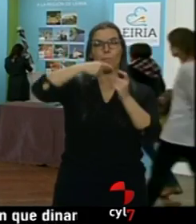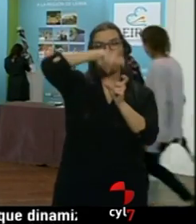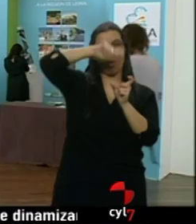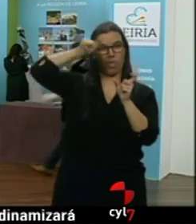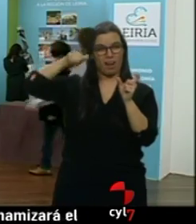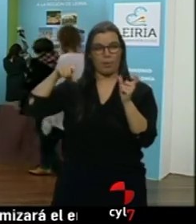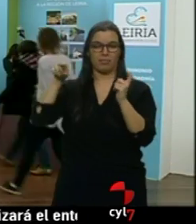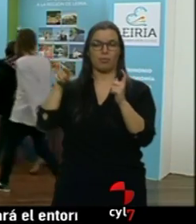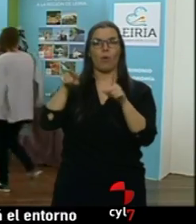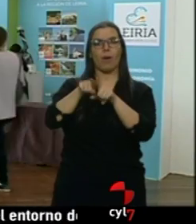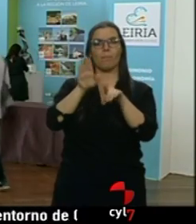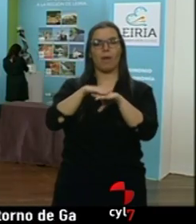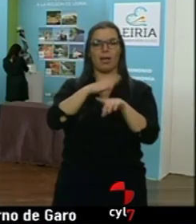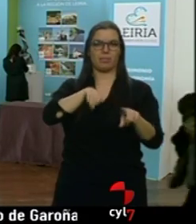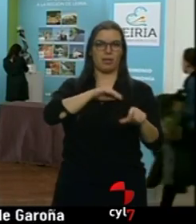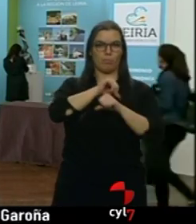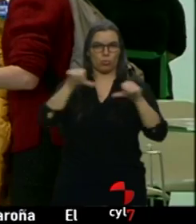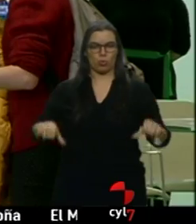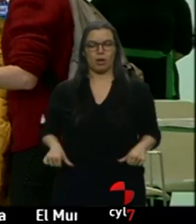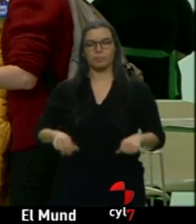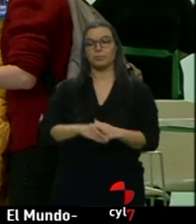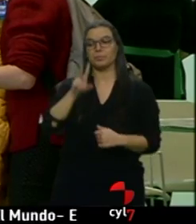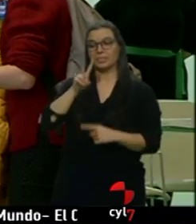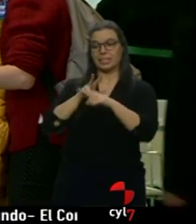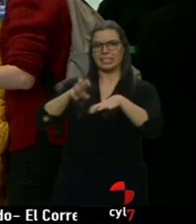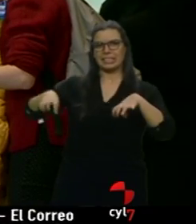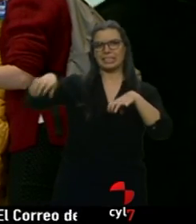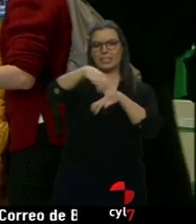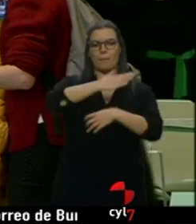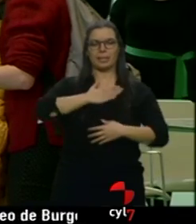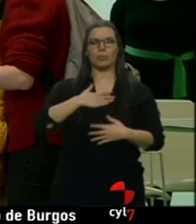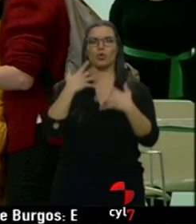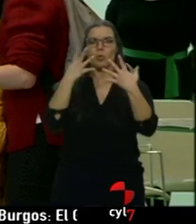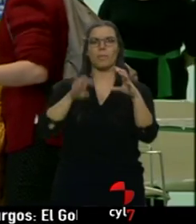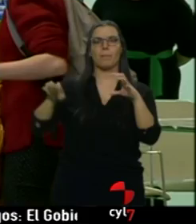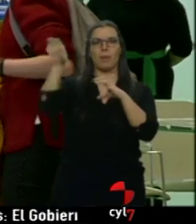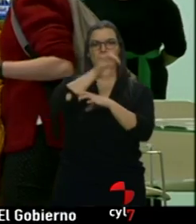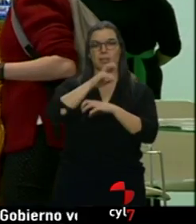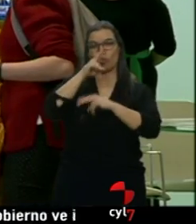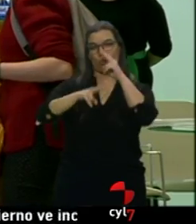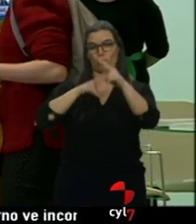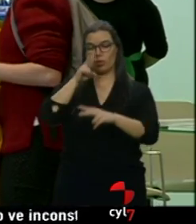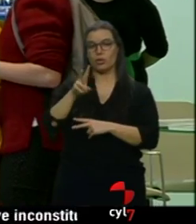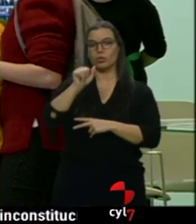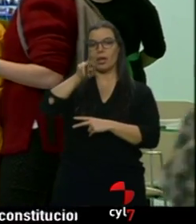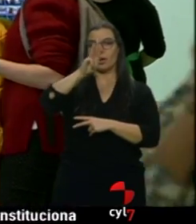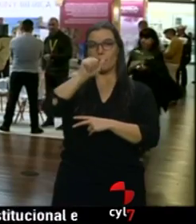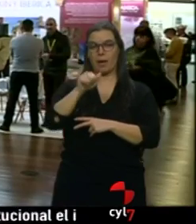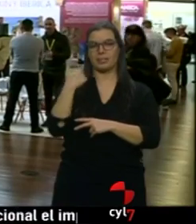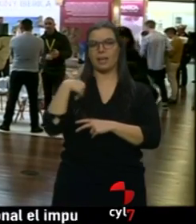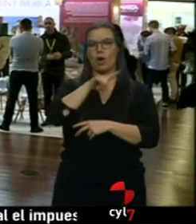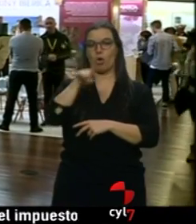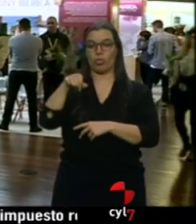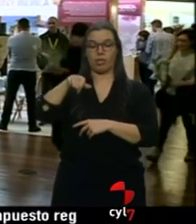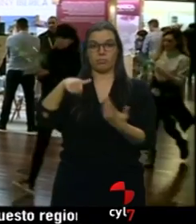en estos 130 expositores cabe el patrimonio de nueve países esta bienal Arpa la undécima que empezó como una feria